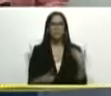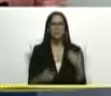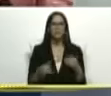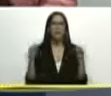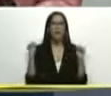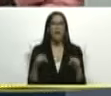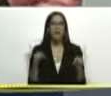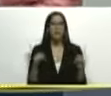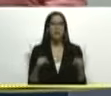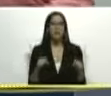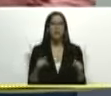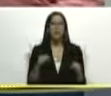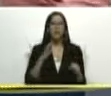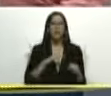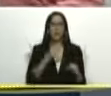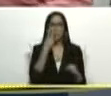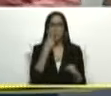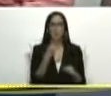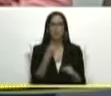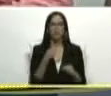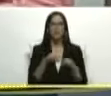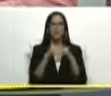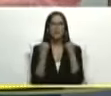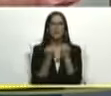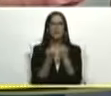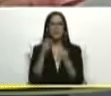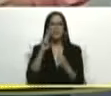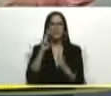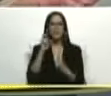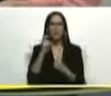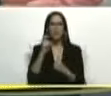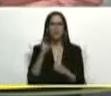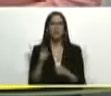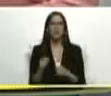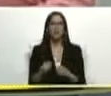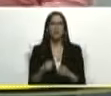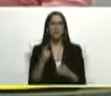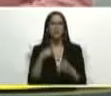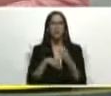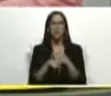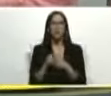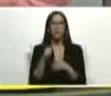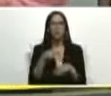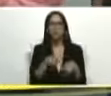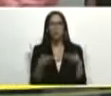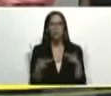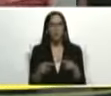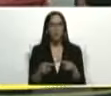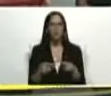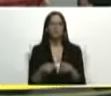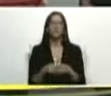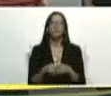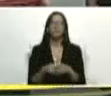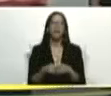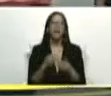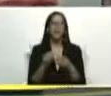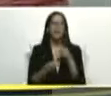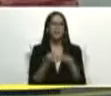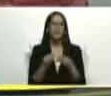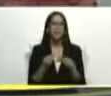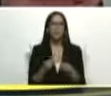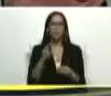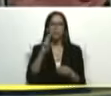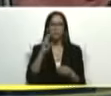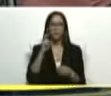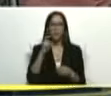aquí esto que estamos viendo es la sala de rayos X cuando uno iba a un lugar viceministra Morela a que le hicieran una placa de